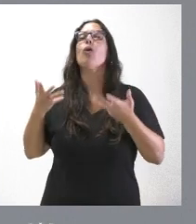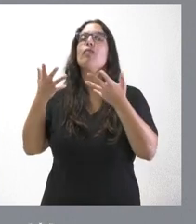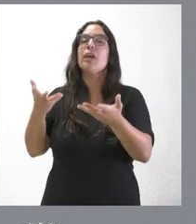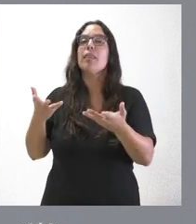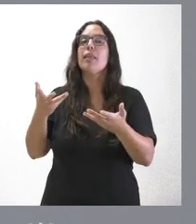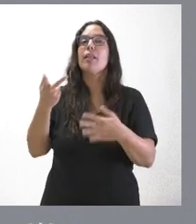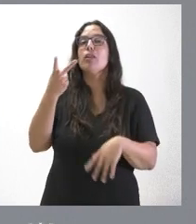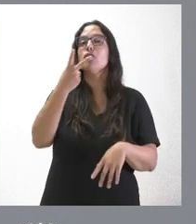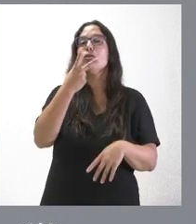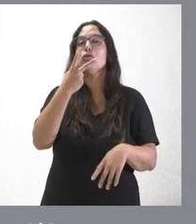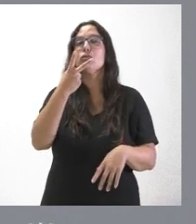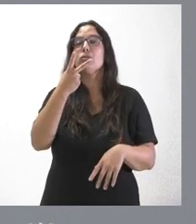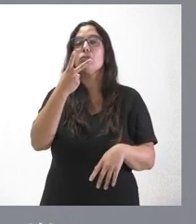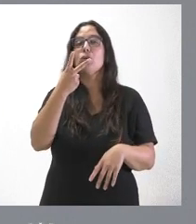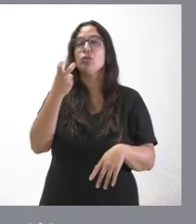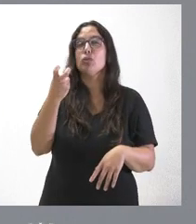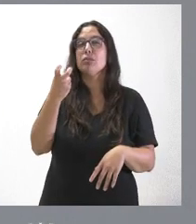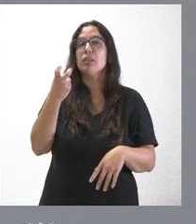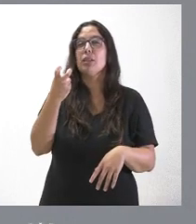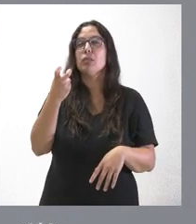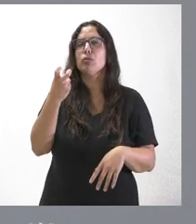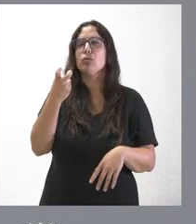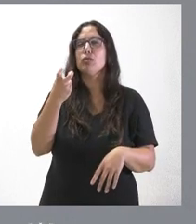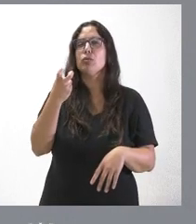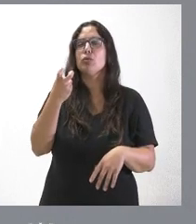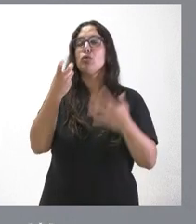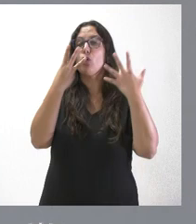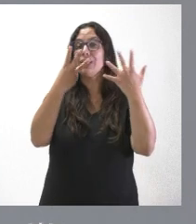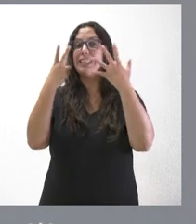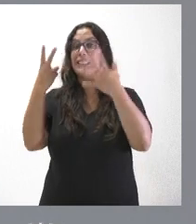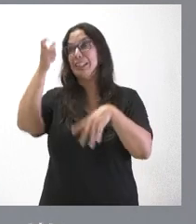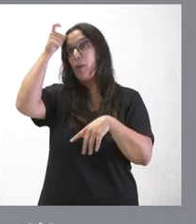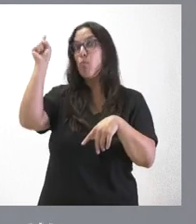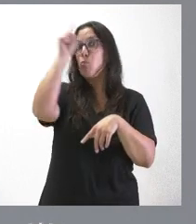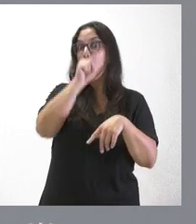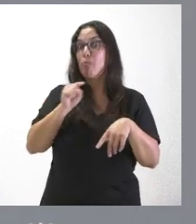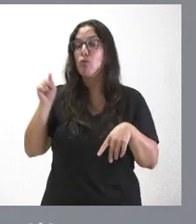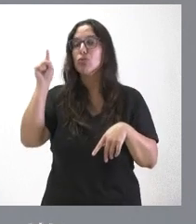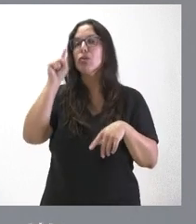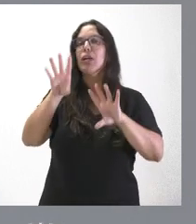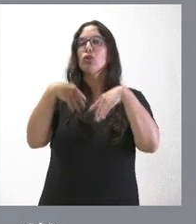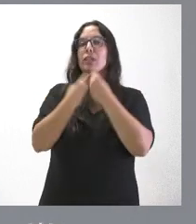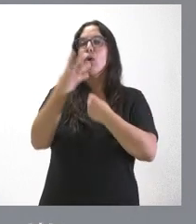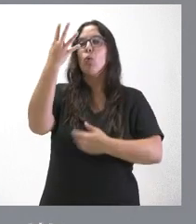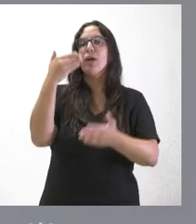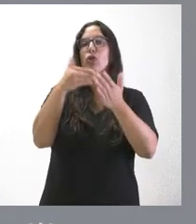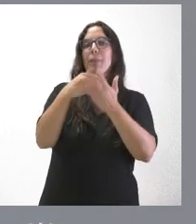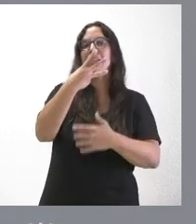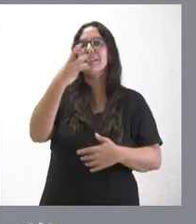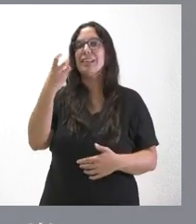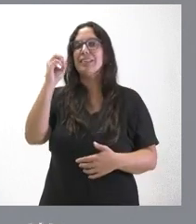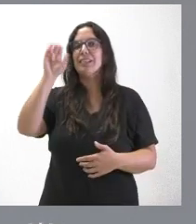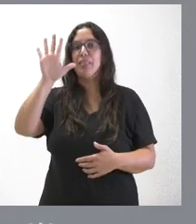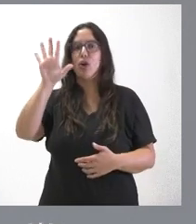287 municipios del mundo rural un total de 4.305